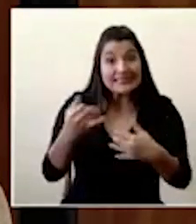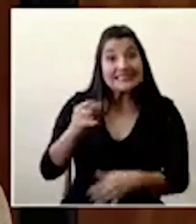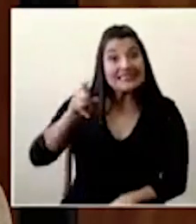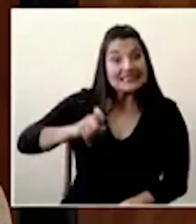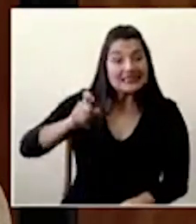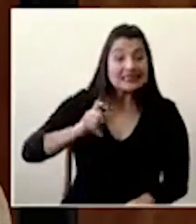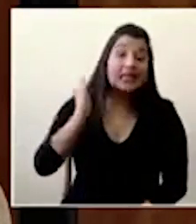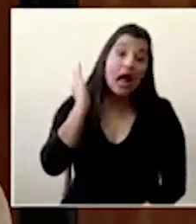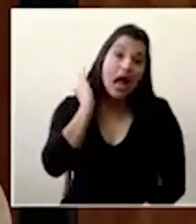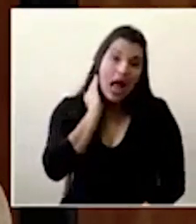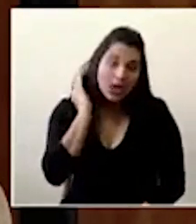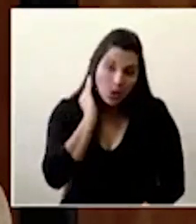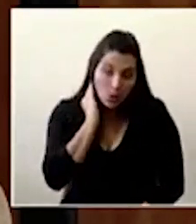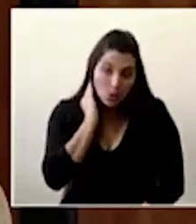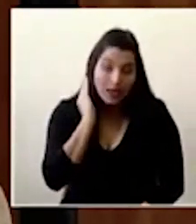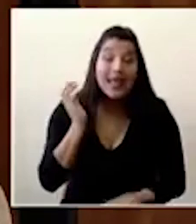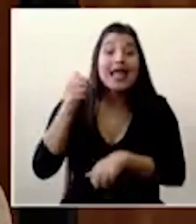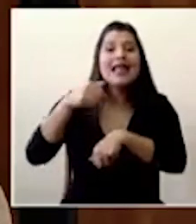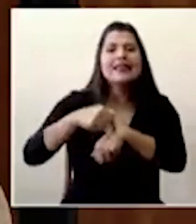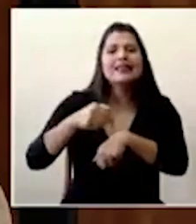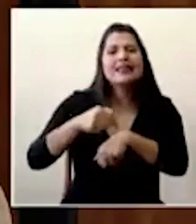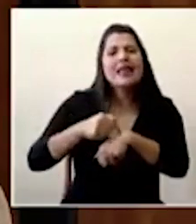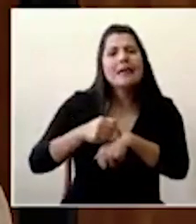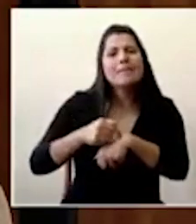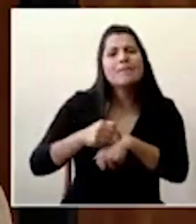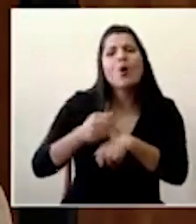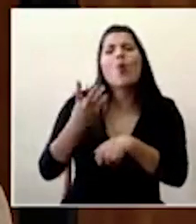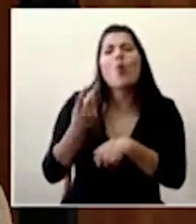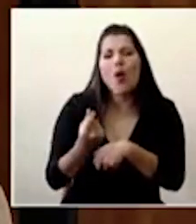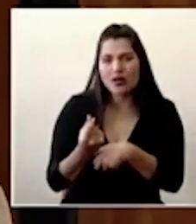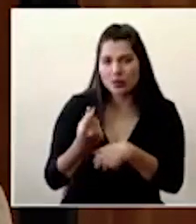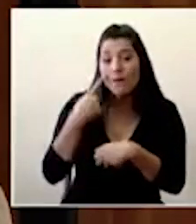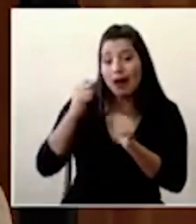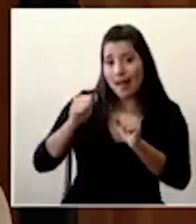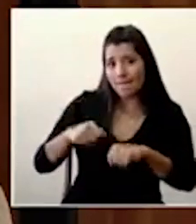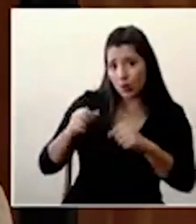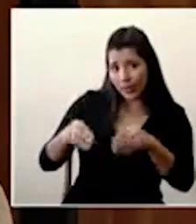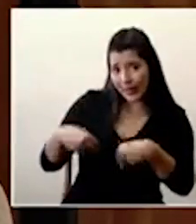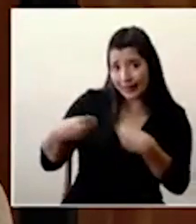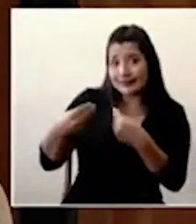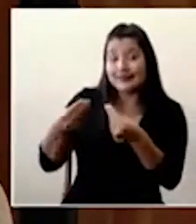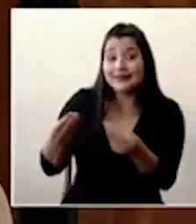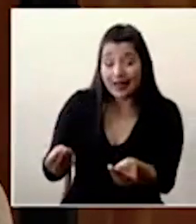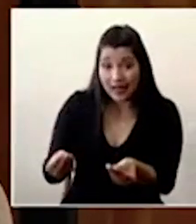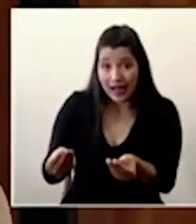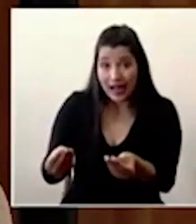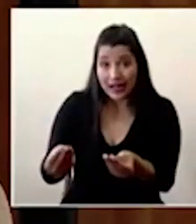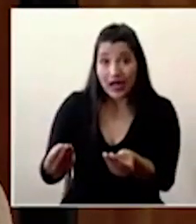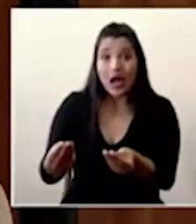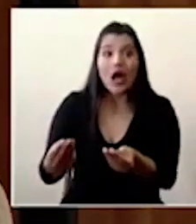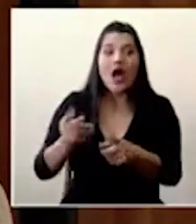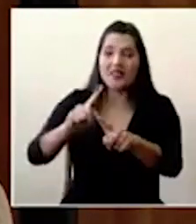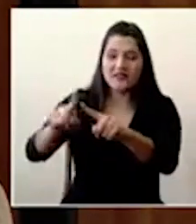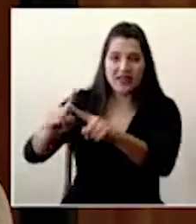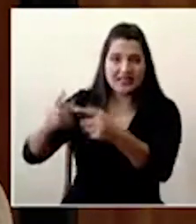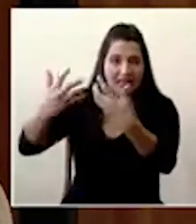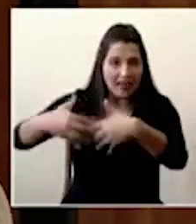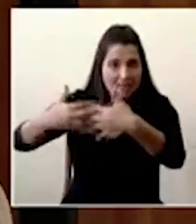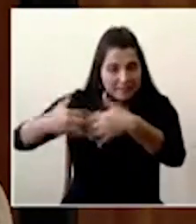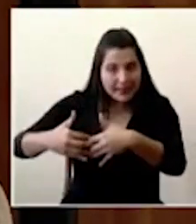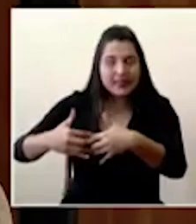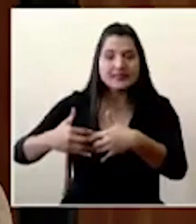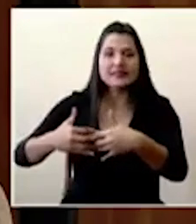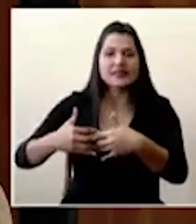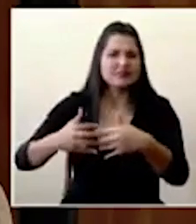el alcohol. El tiempo en que estamos durando para hacer las entregas a los diferentes camiones que llegan a solicitar